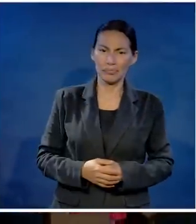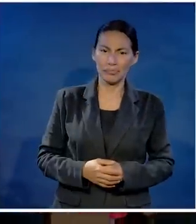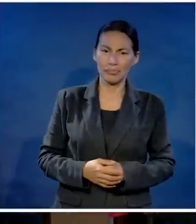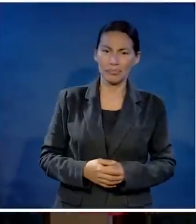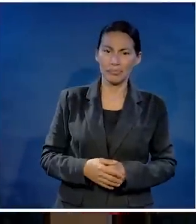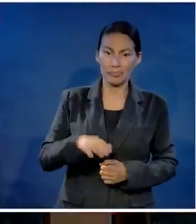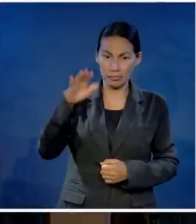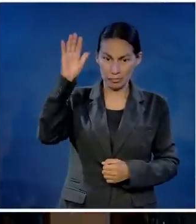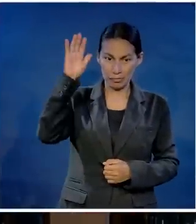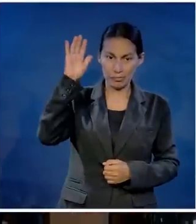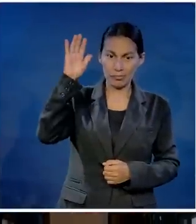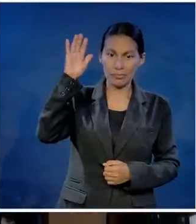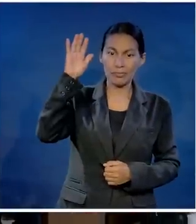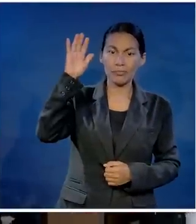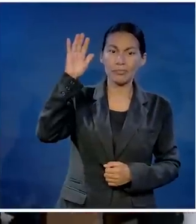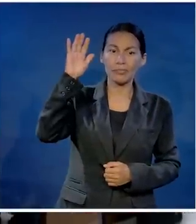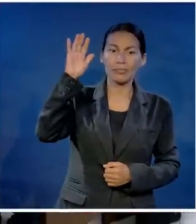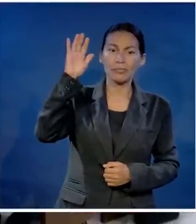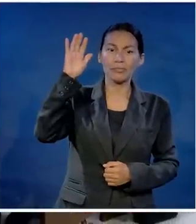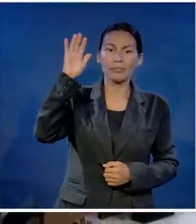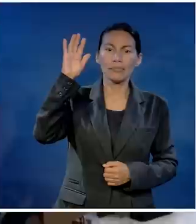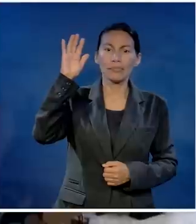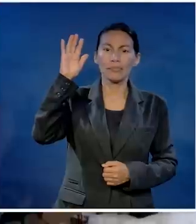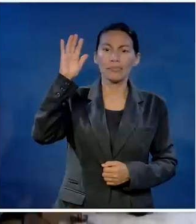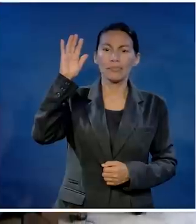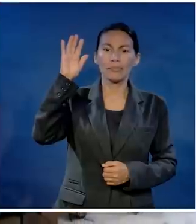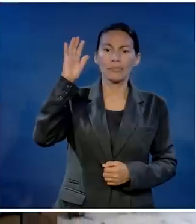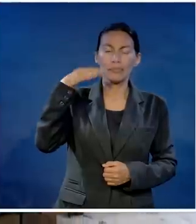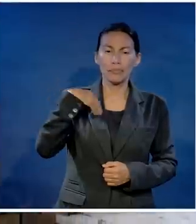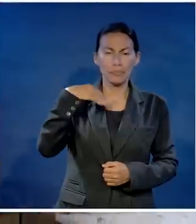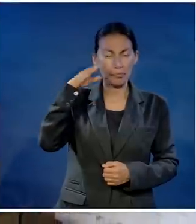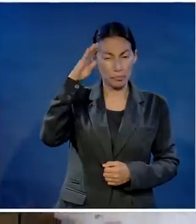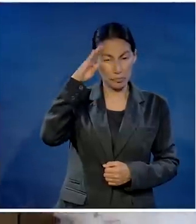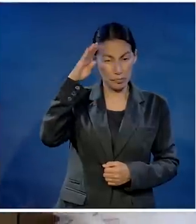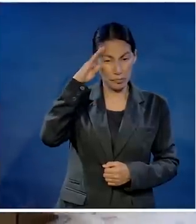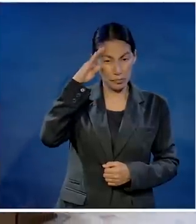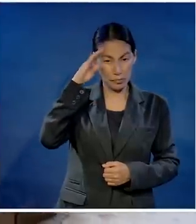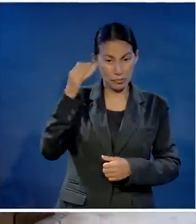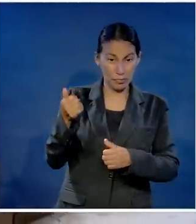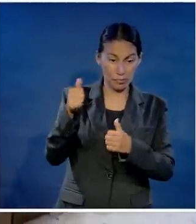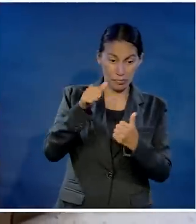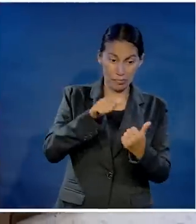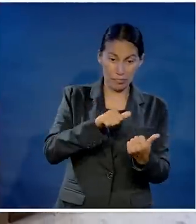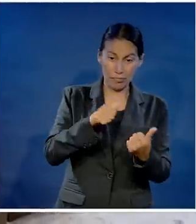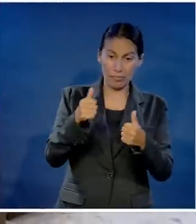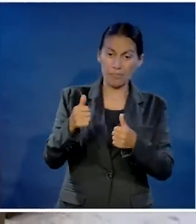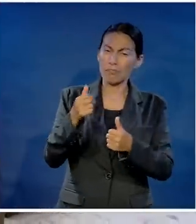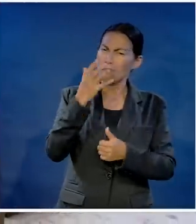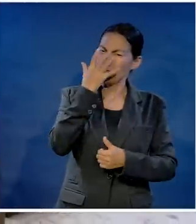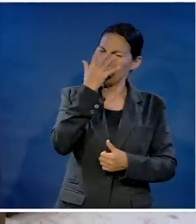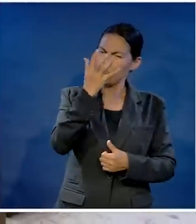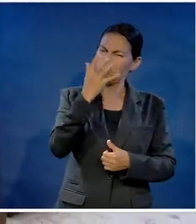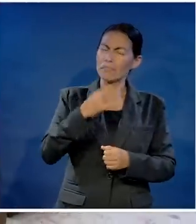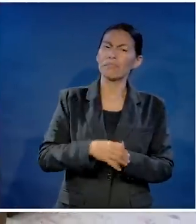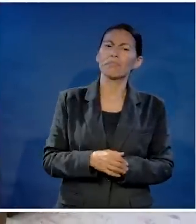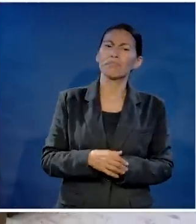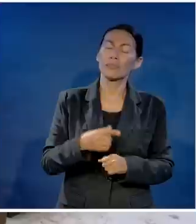levanta tu mano yo quiero orar por ti hoy yo quiero pensar en bautizarme con seriedad